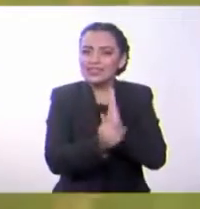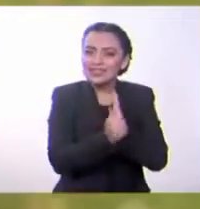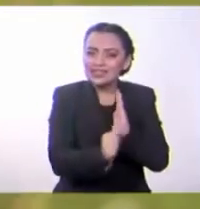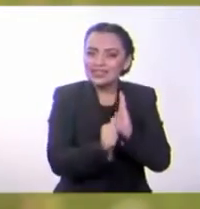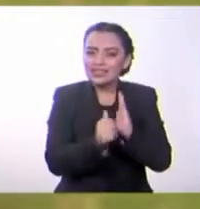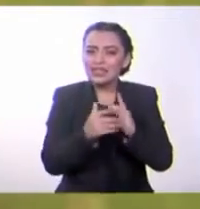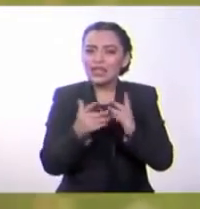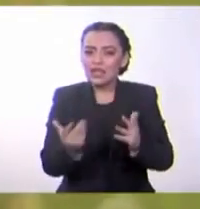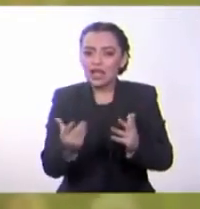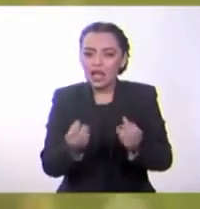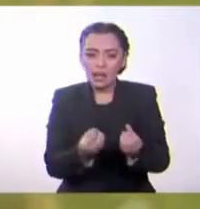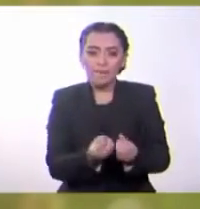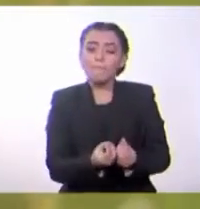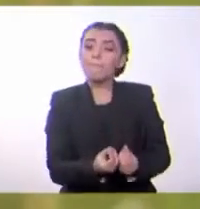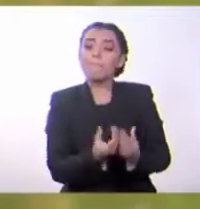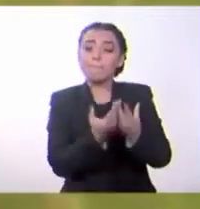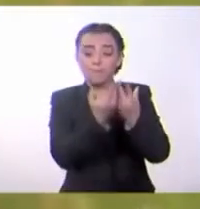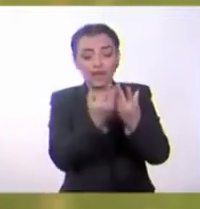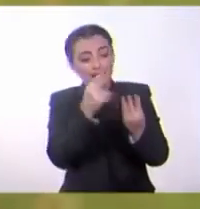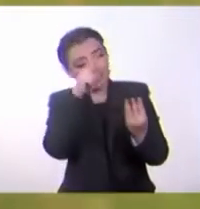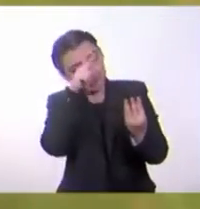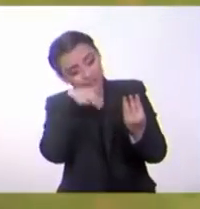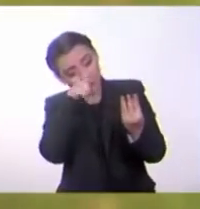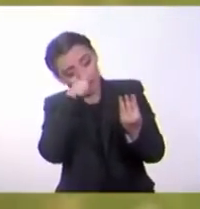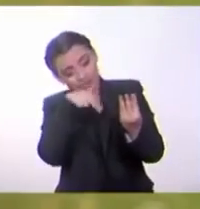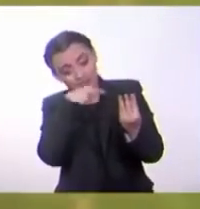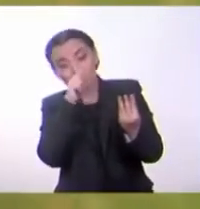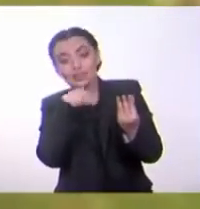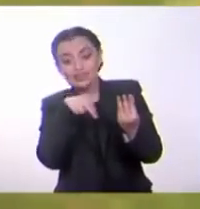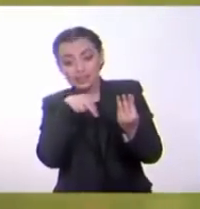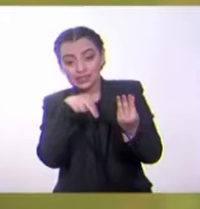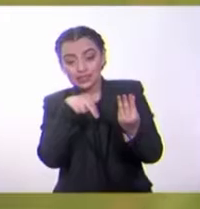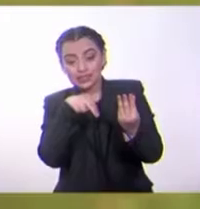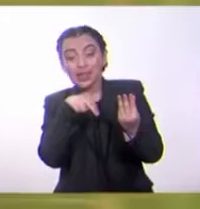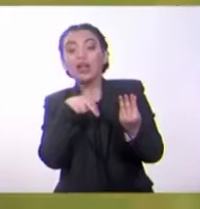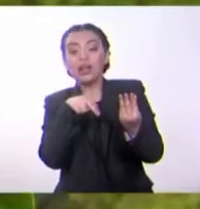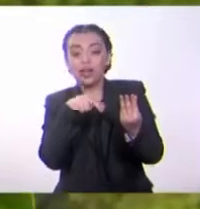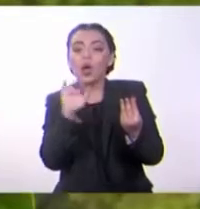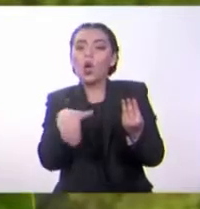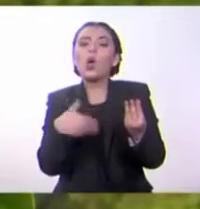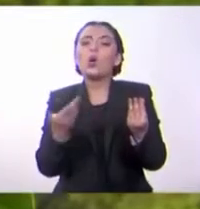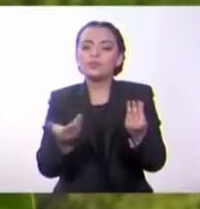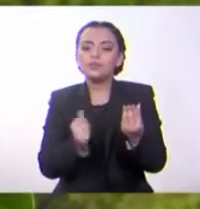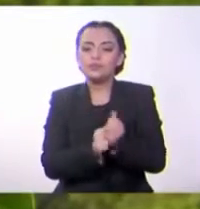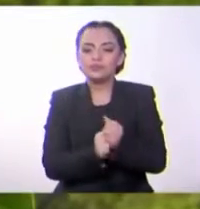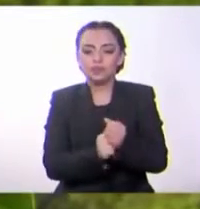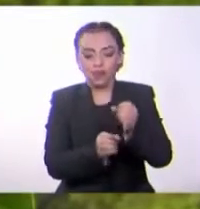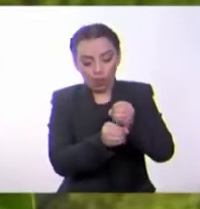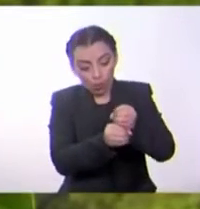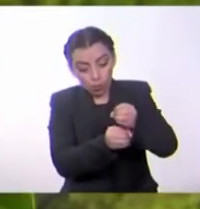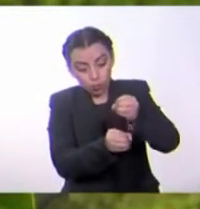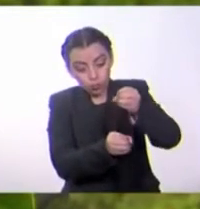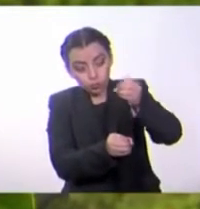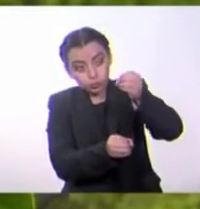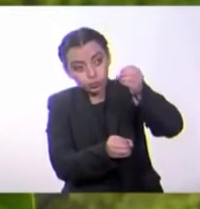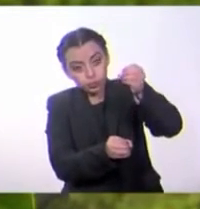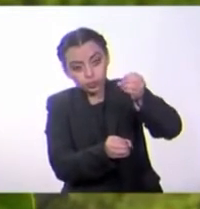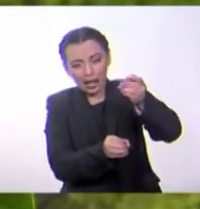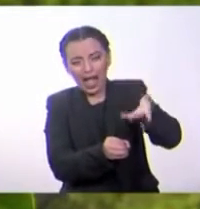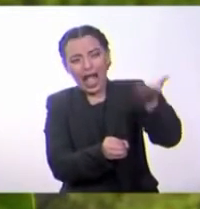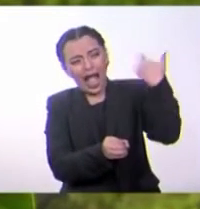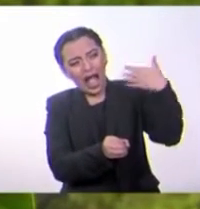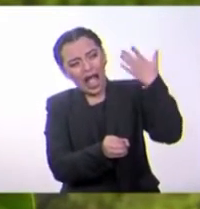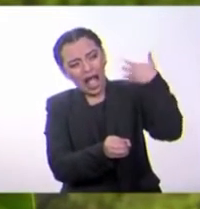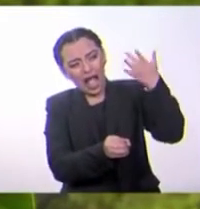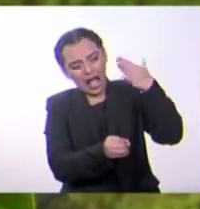de una planta a su aspecto y comportamiento. Por ejemplo, si una planta adulta es baja en estatura, menor de